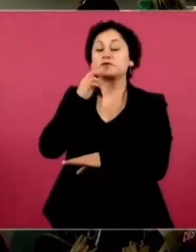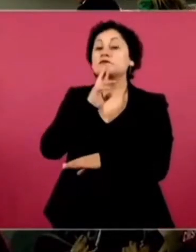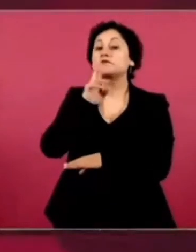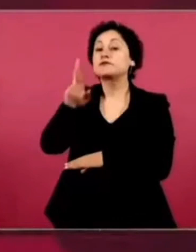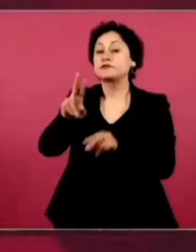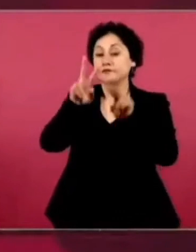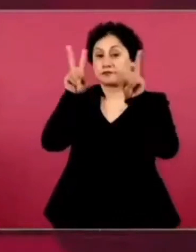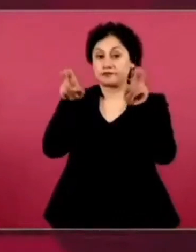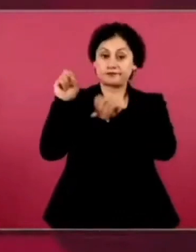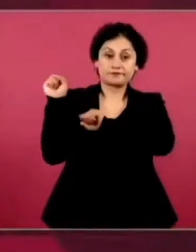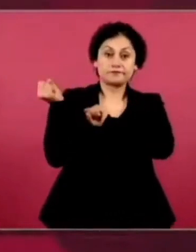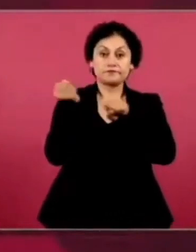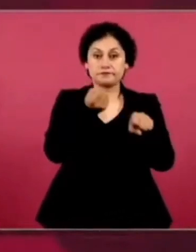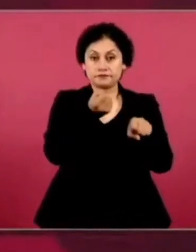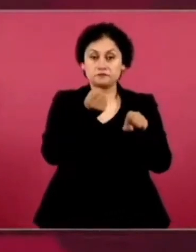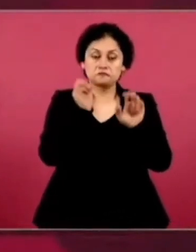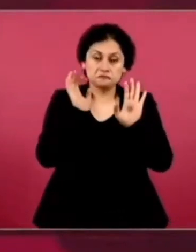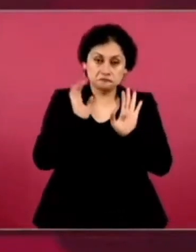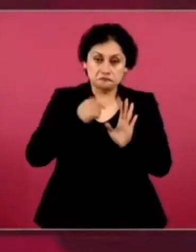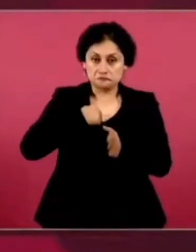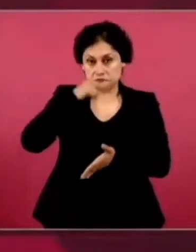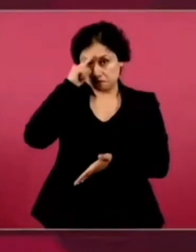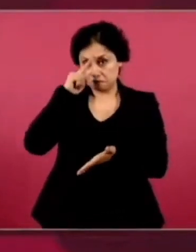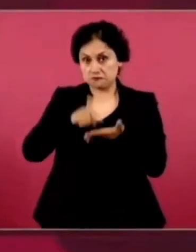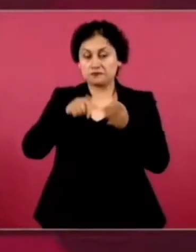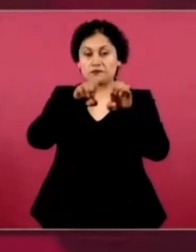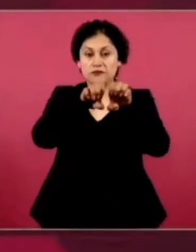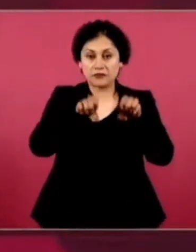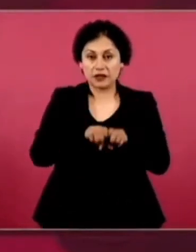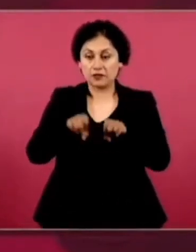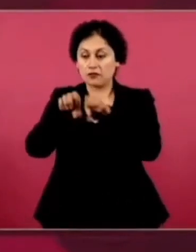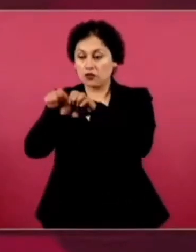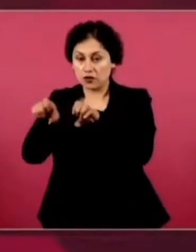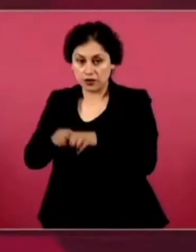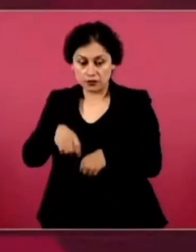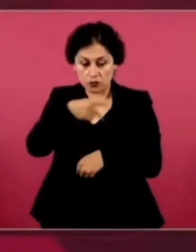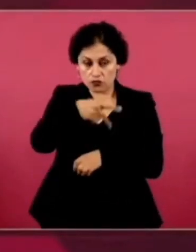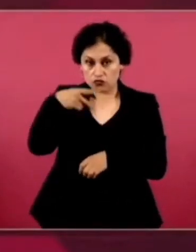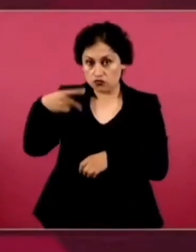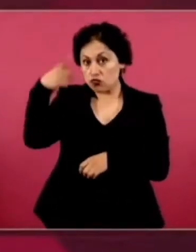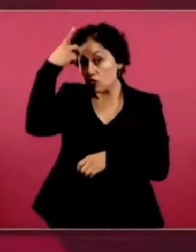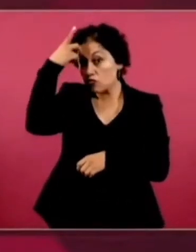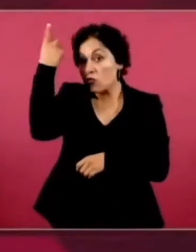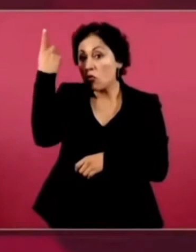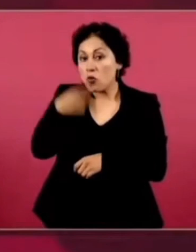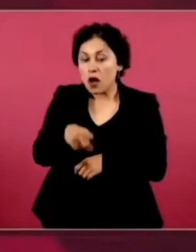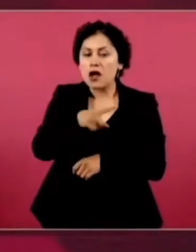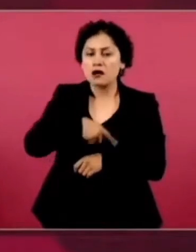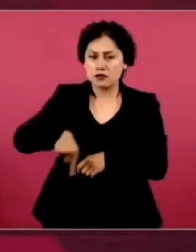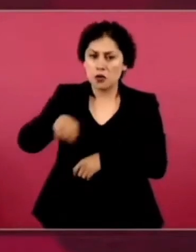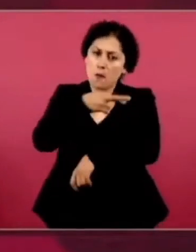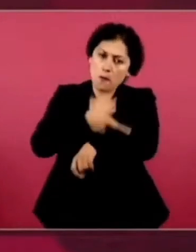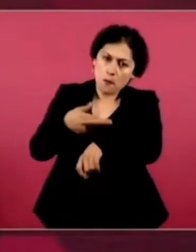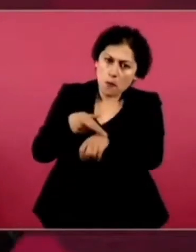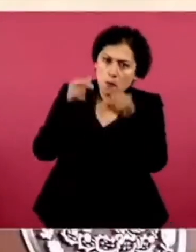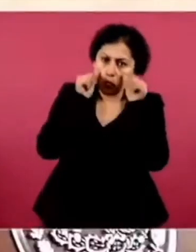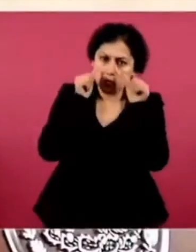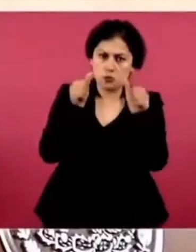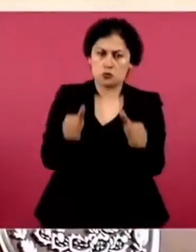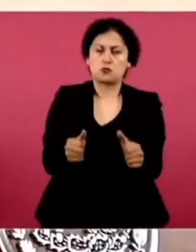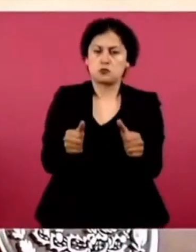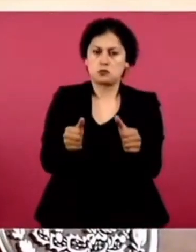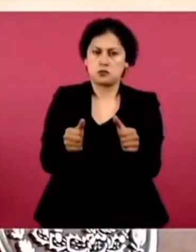yo creo que los dueños de los equipos están atendiendo la